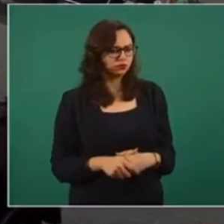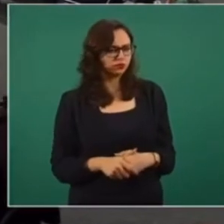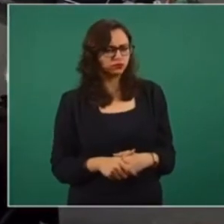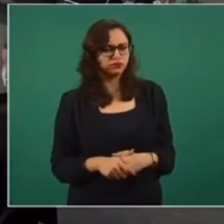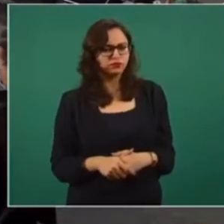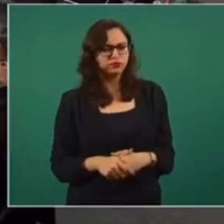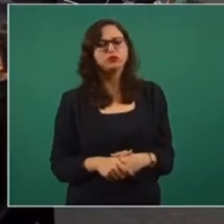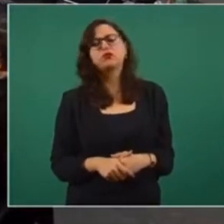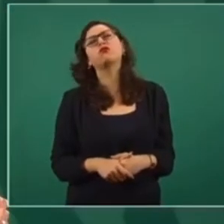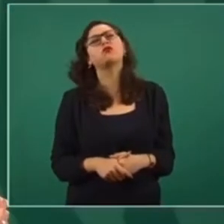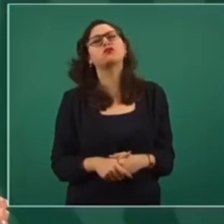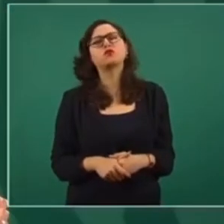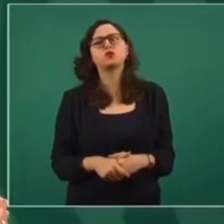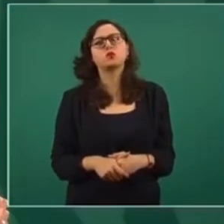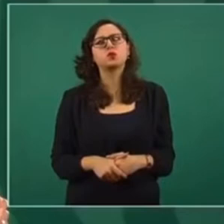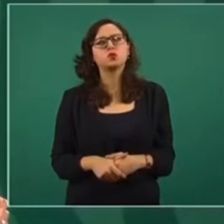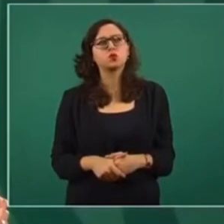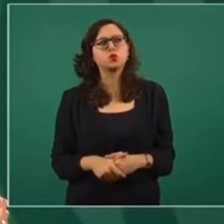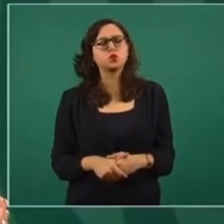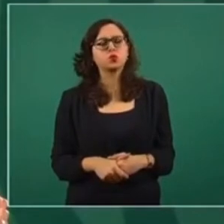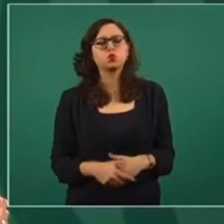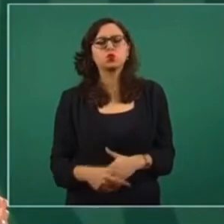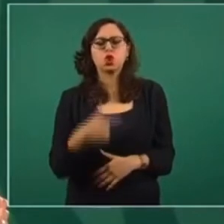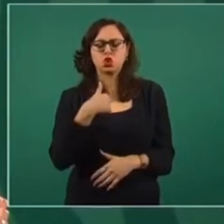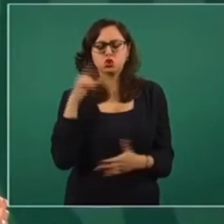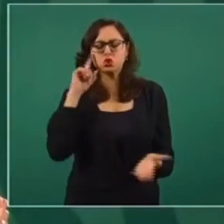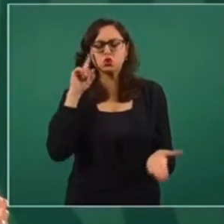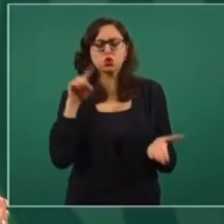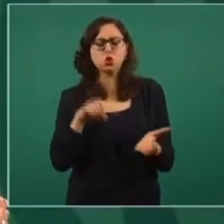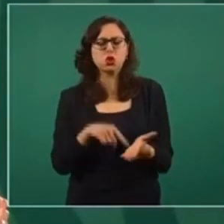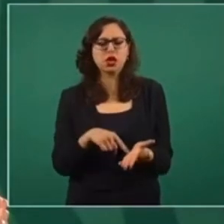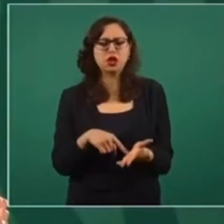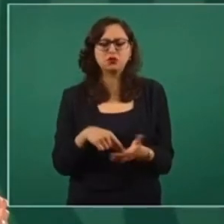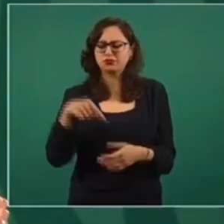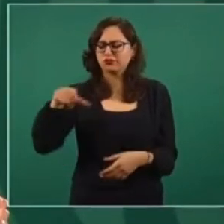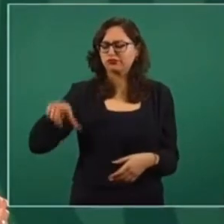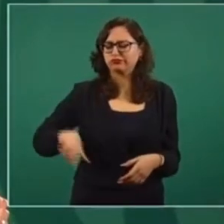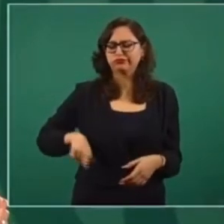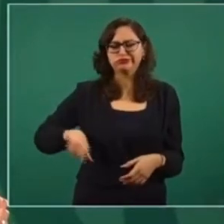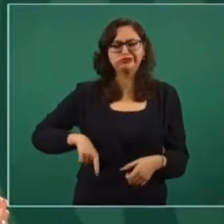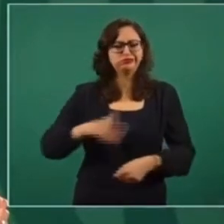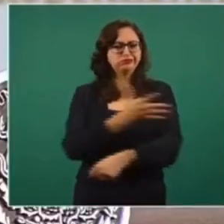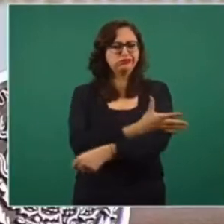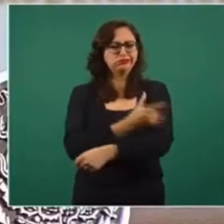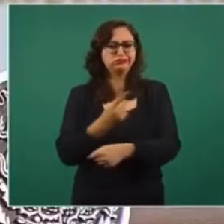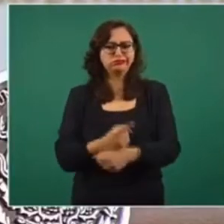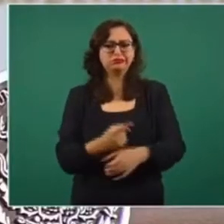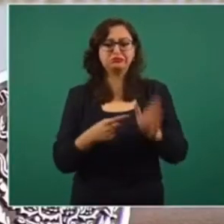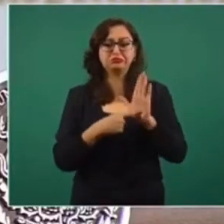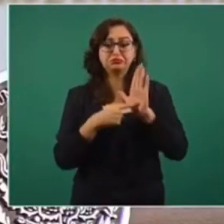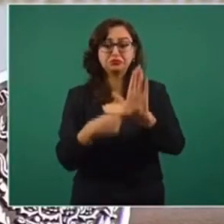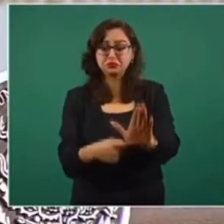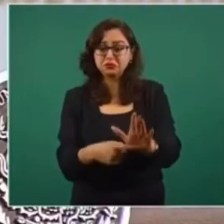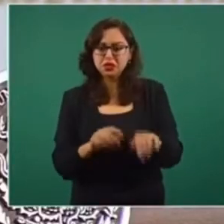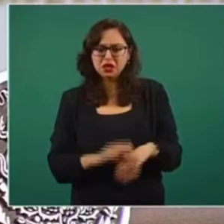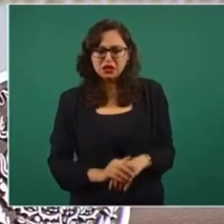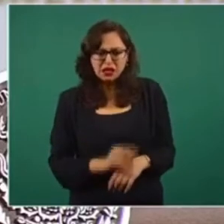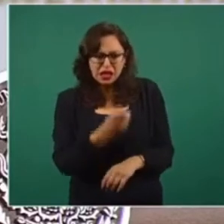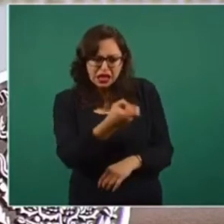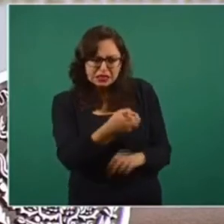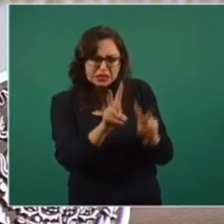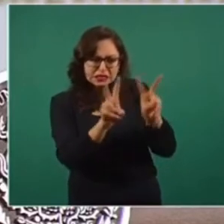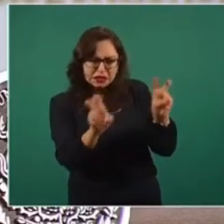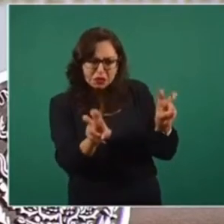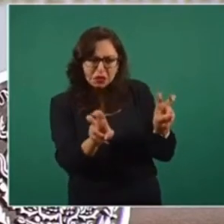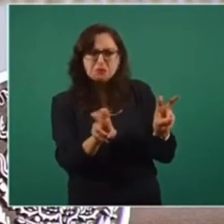y lo seguiré sosteniendo, este es un gobierno transparente y por supuesto se rendirán cuentas de lo que tú estás